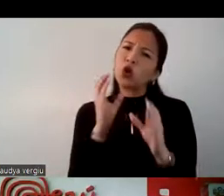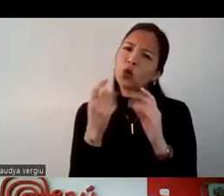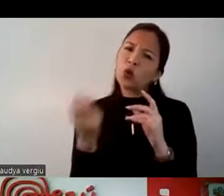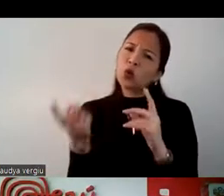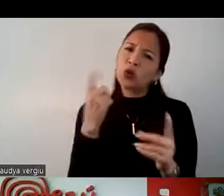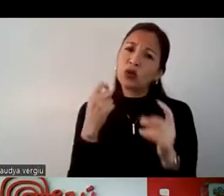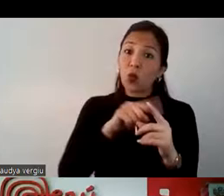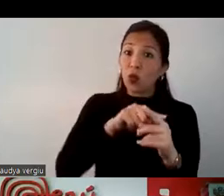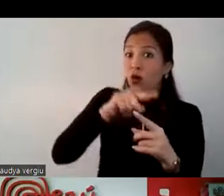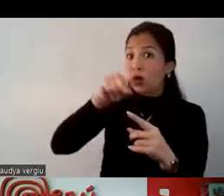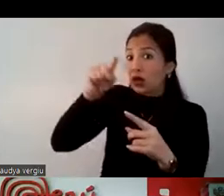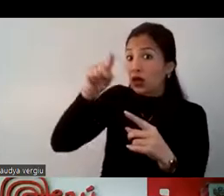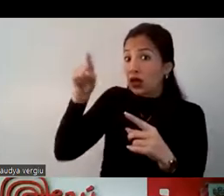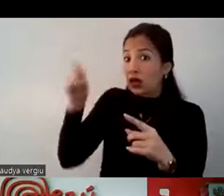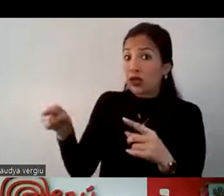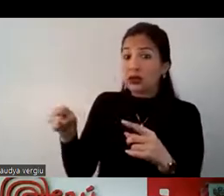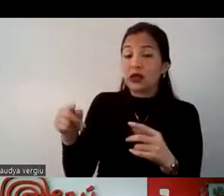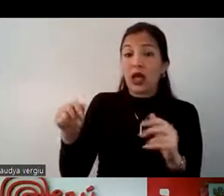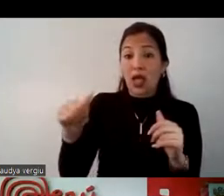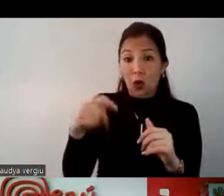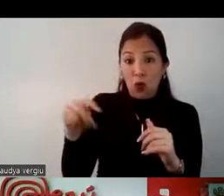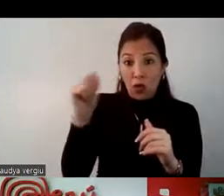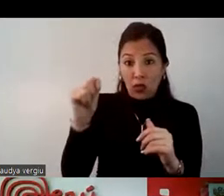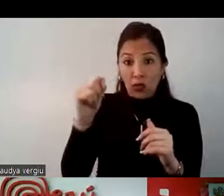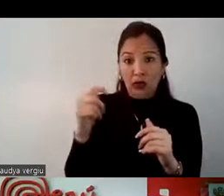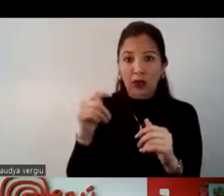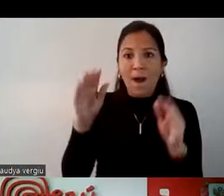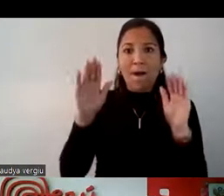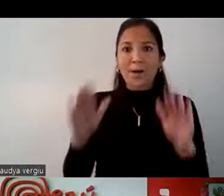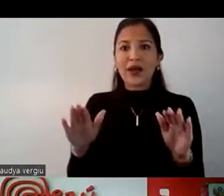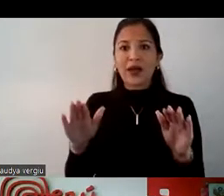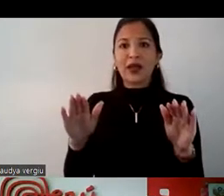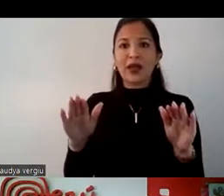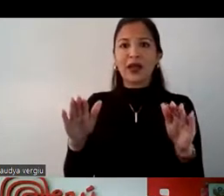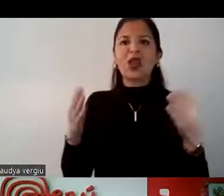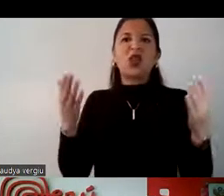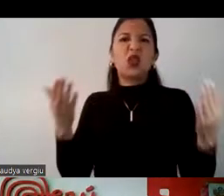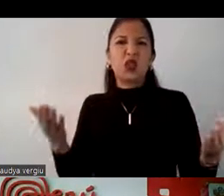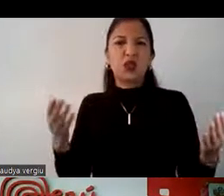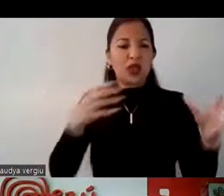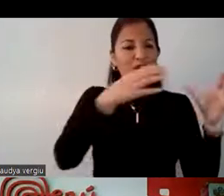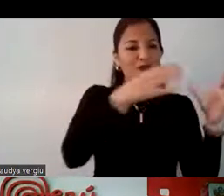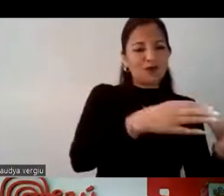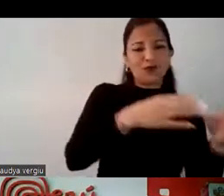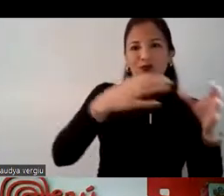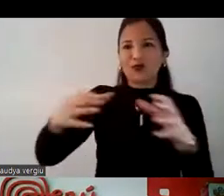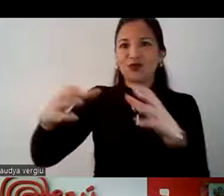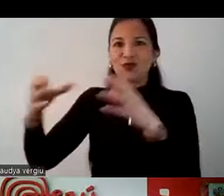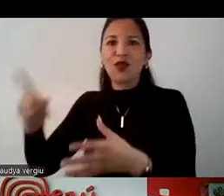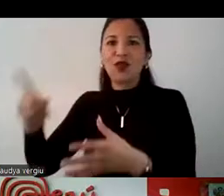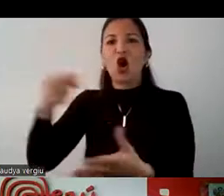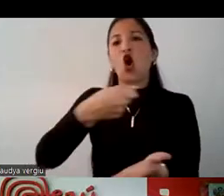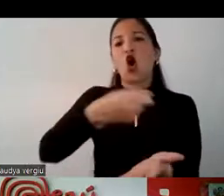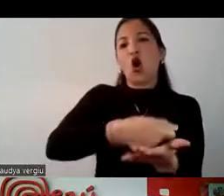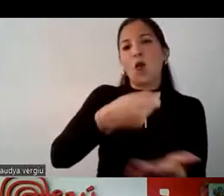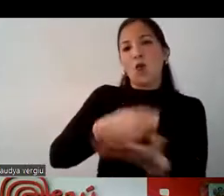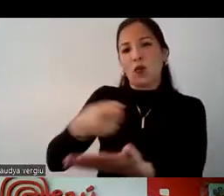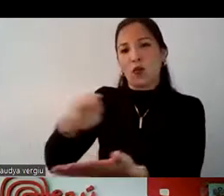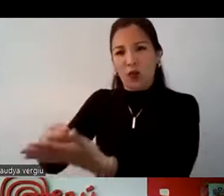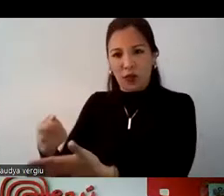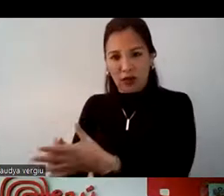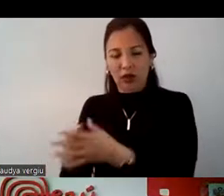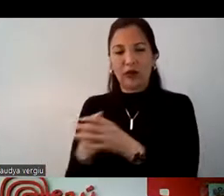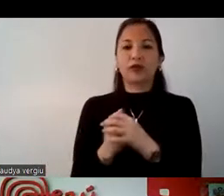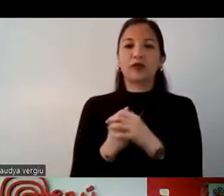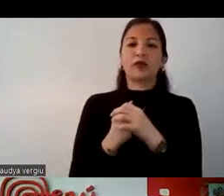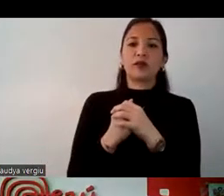regresar, ya cuando regresan a Ecuador, paran nuevamente en los centros comerciales para ya hacer las últimas compras antes de regresar